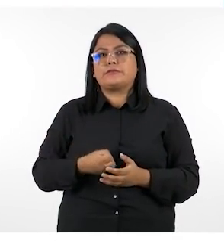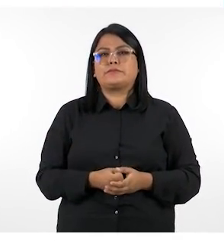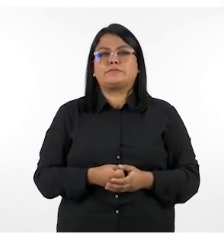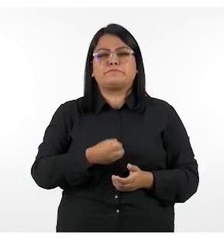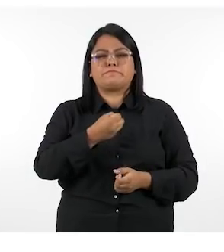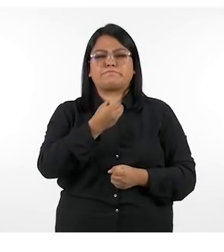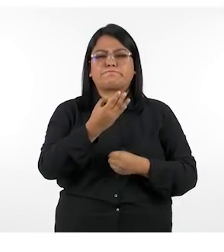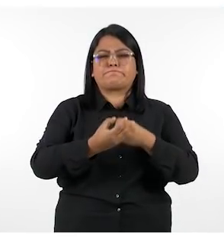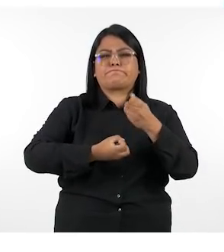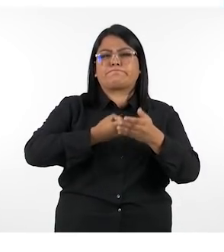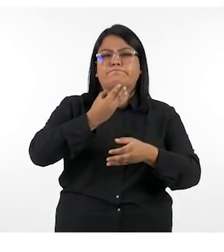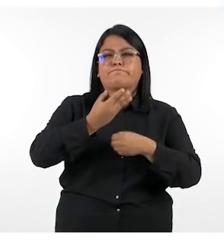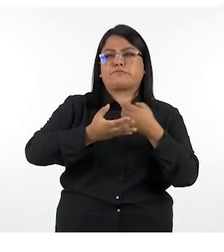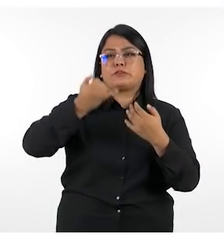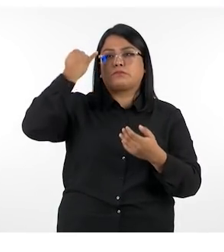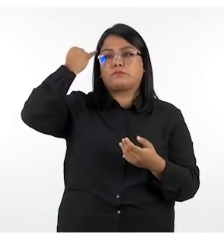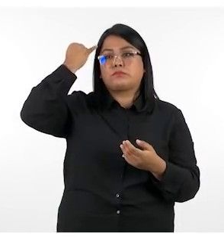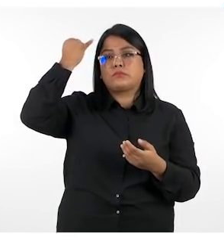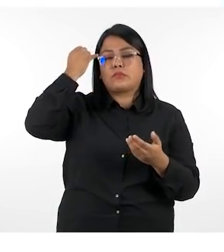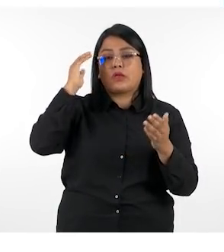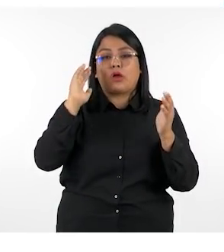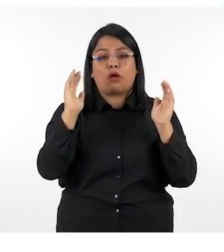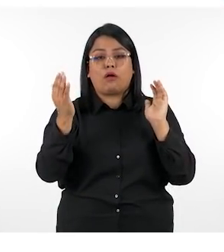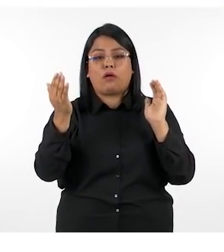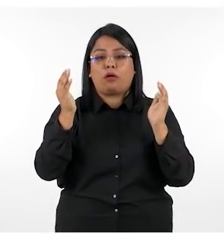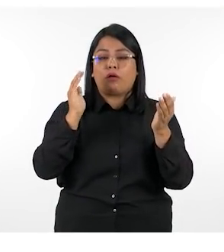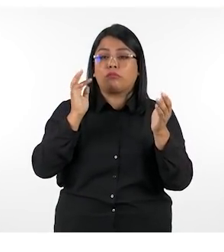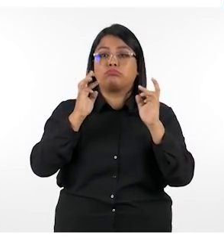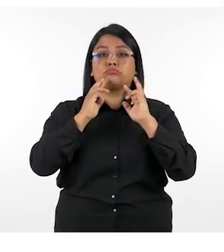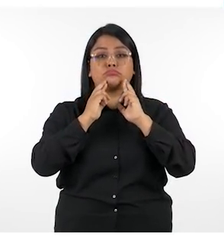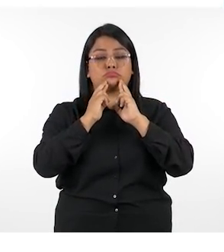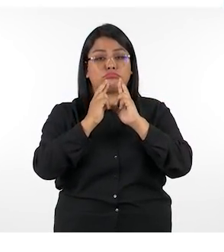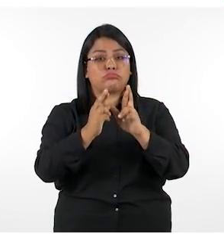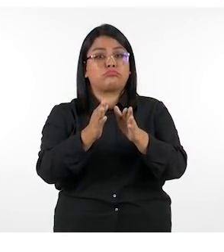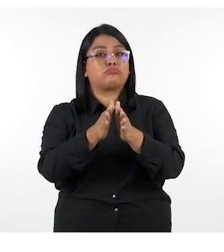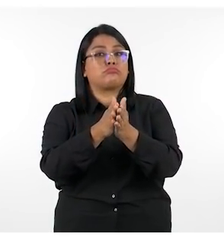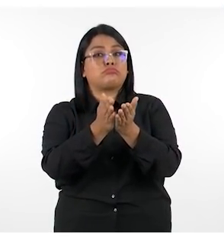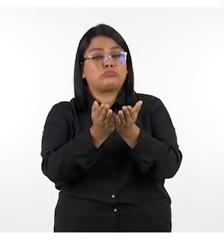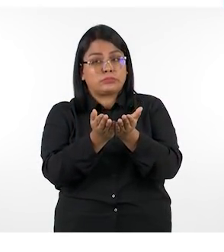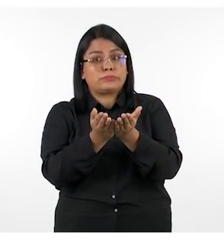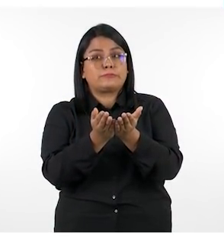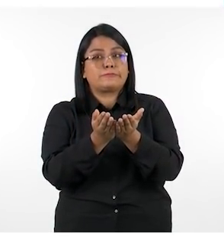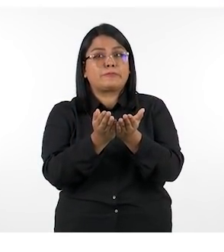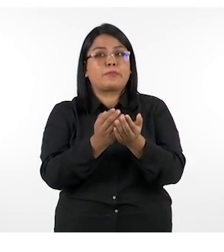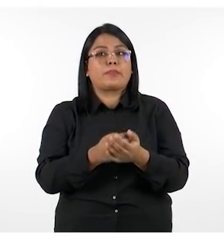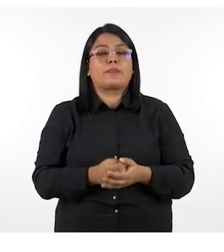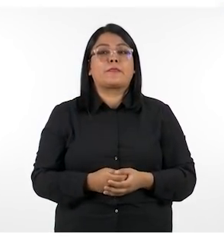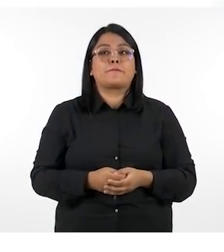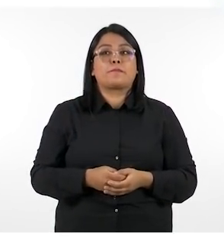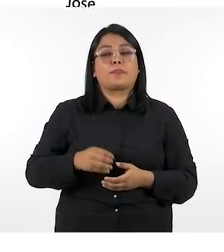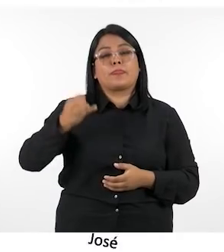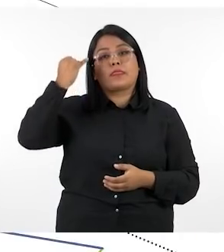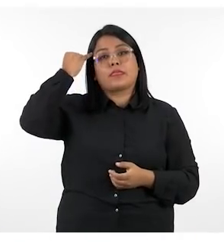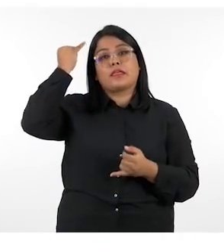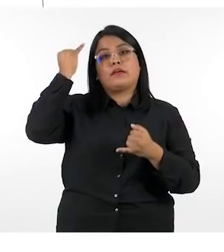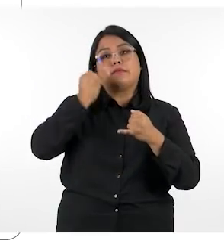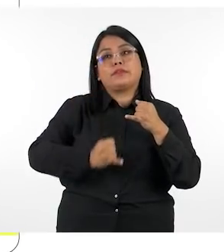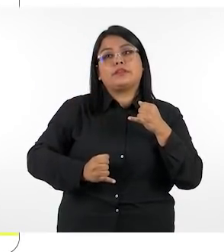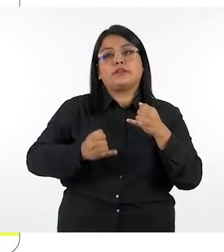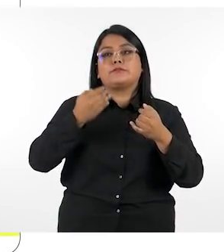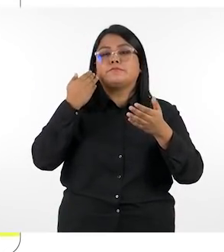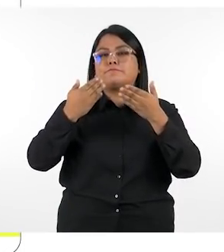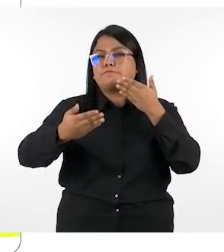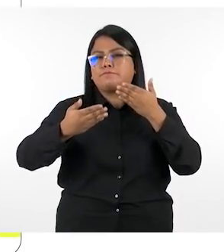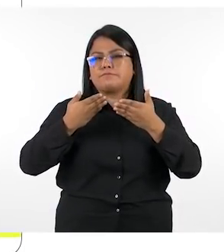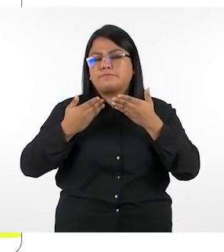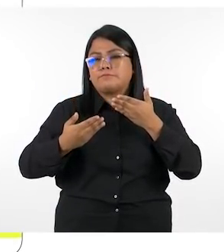solución el estudiante expresa sus ideas y compara con la solución planteada en el libro de texto en